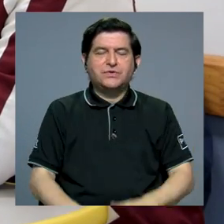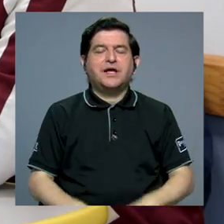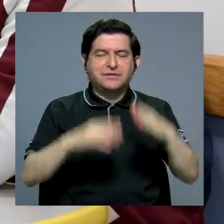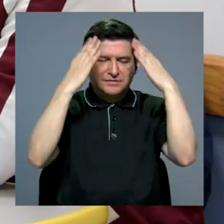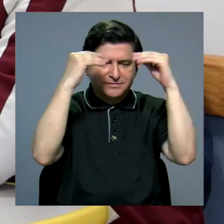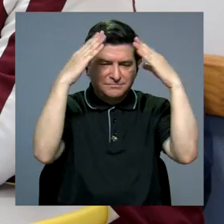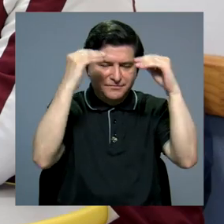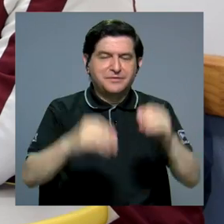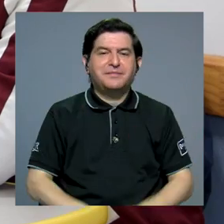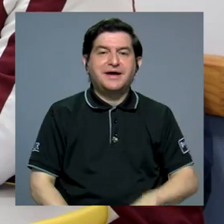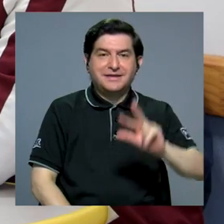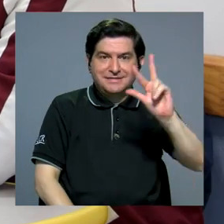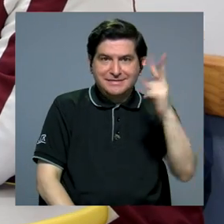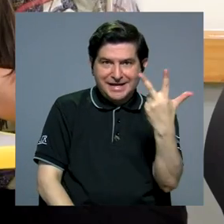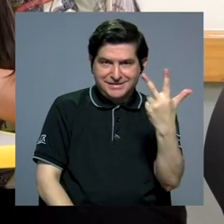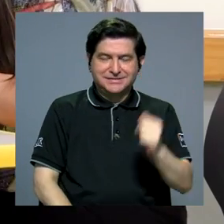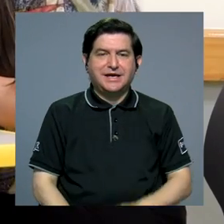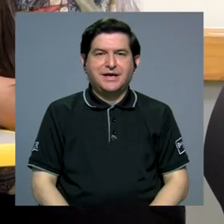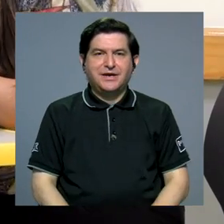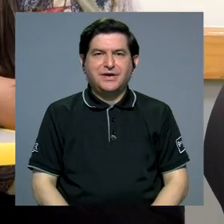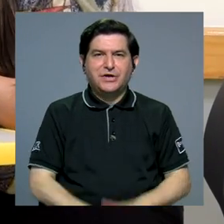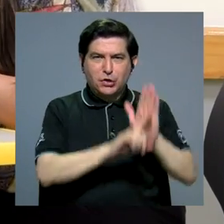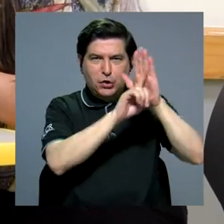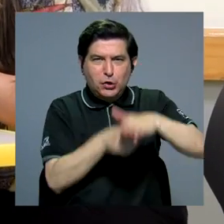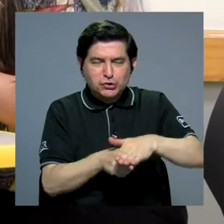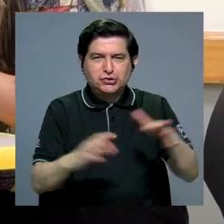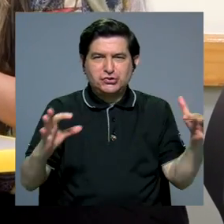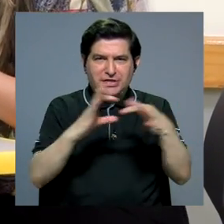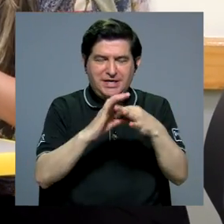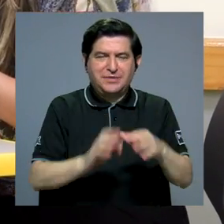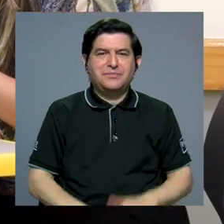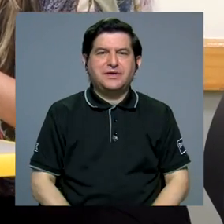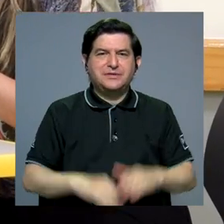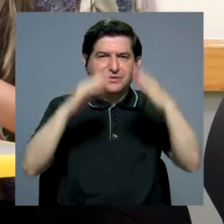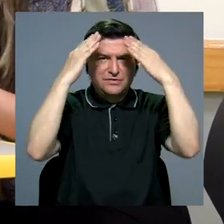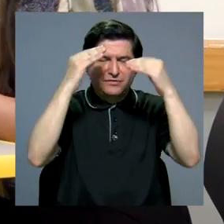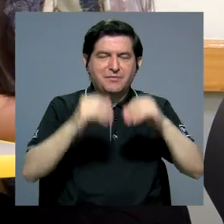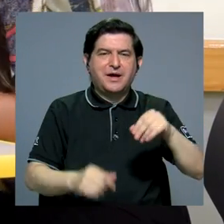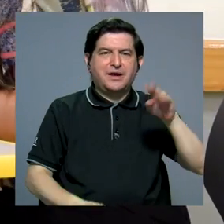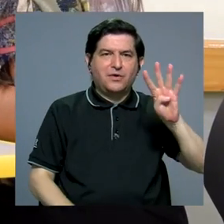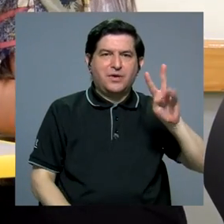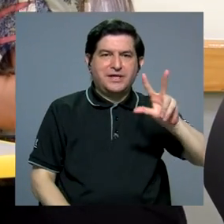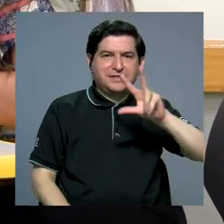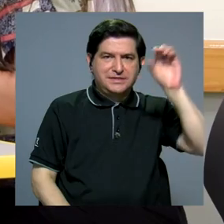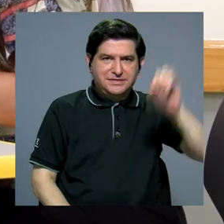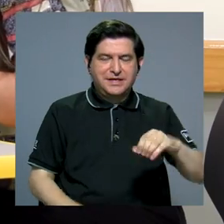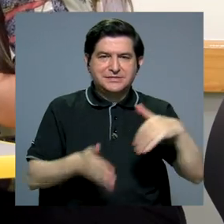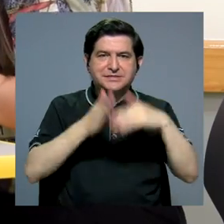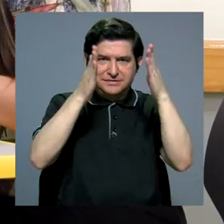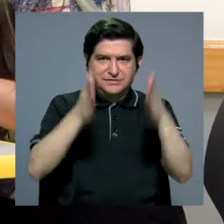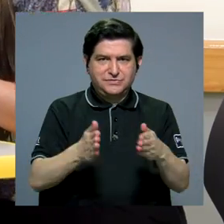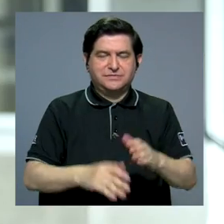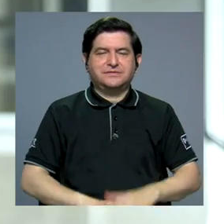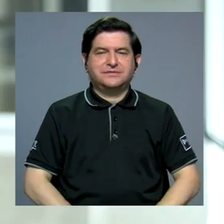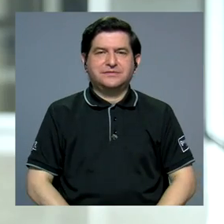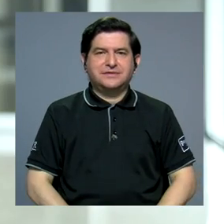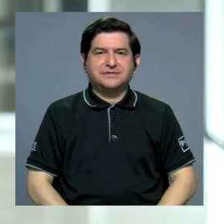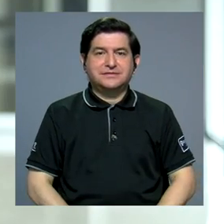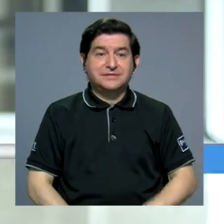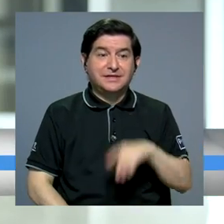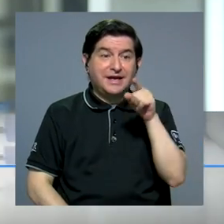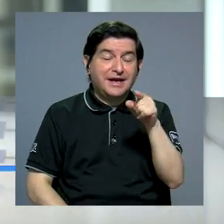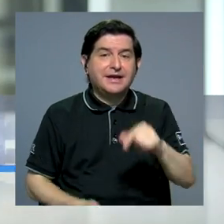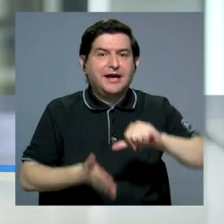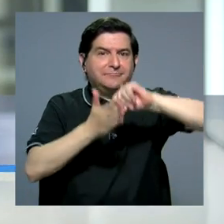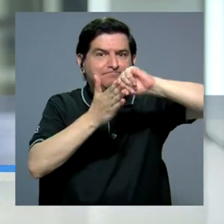lo reportan. En tercer lugar, tenemos hostigamiento sexual, que fue reportado por más de 43% de las estudiantes. Que aquí